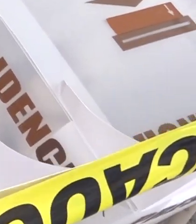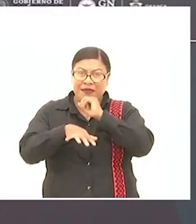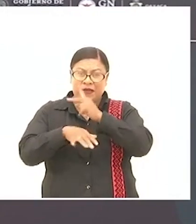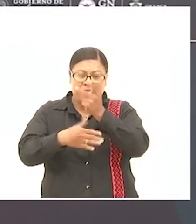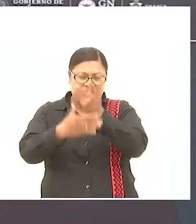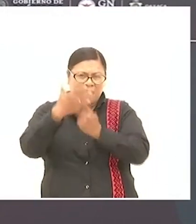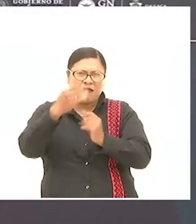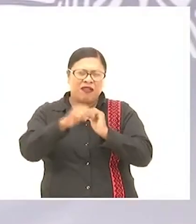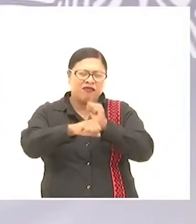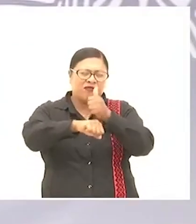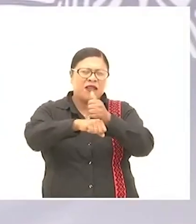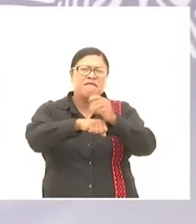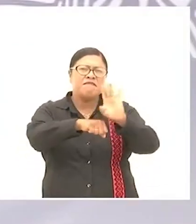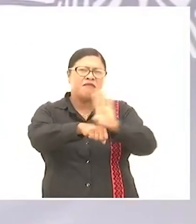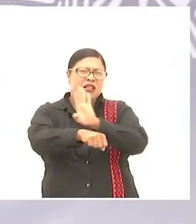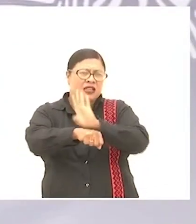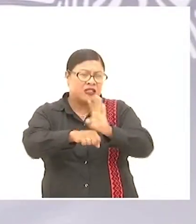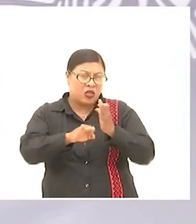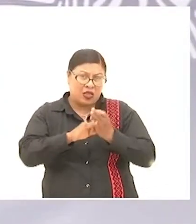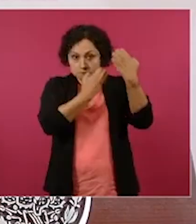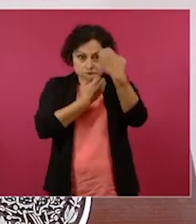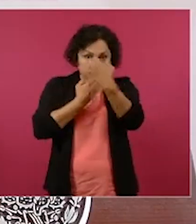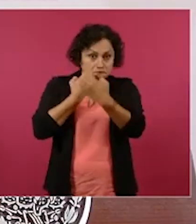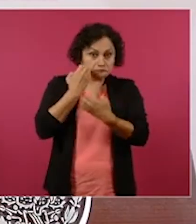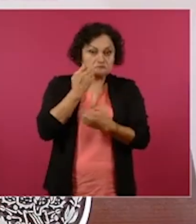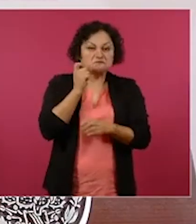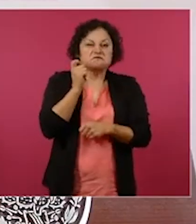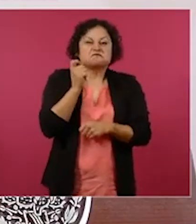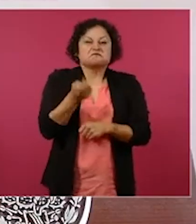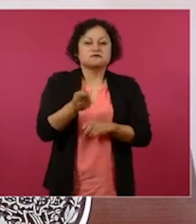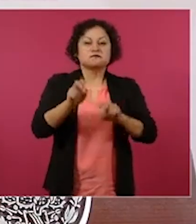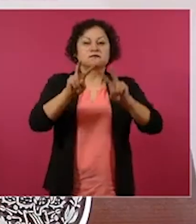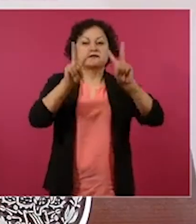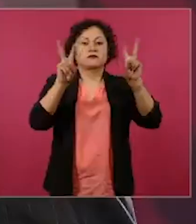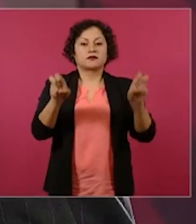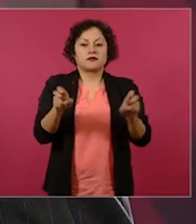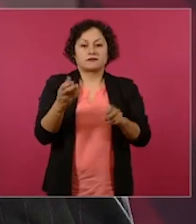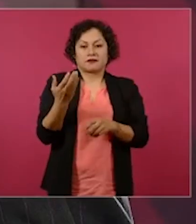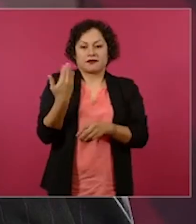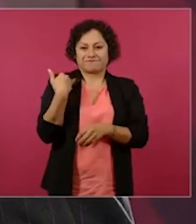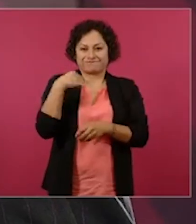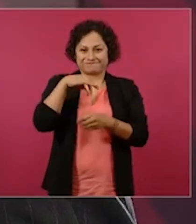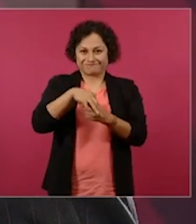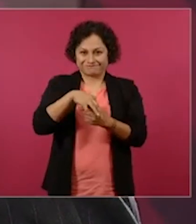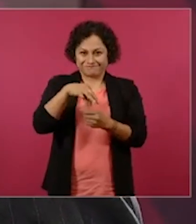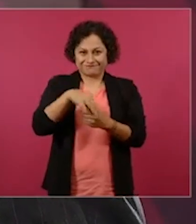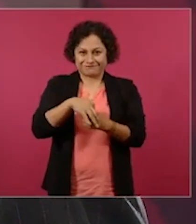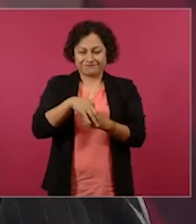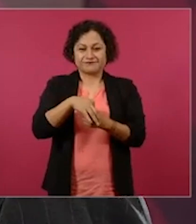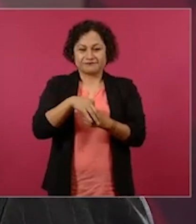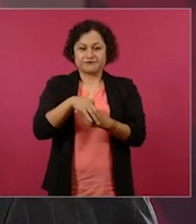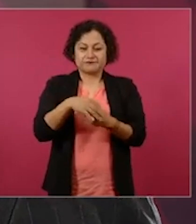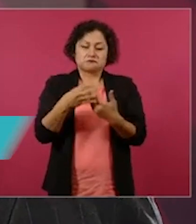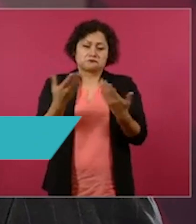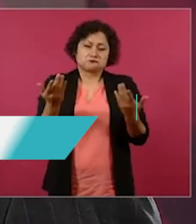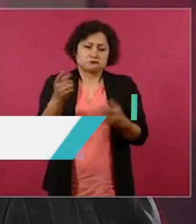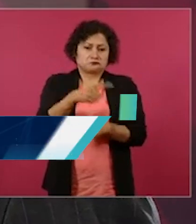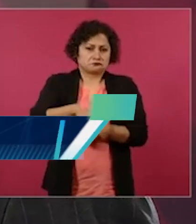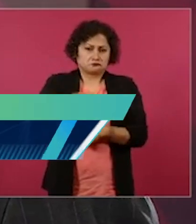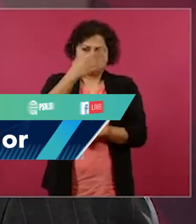capacidades de la presidenta electa Claudia Chainbaum. Como ya es de dominio público,